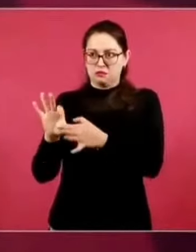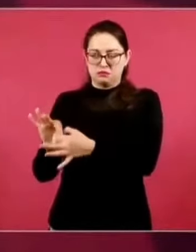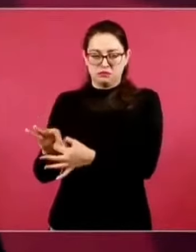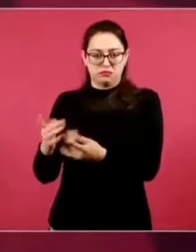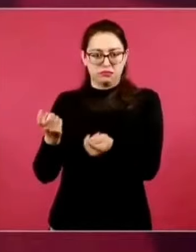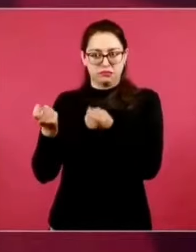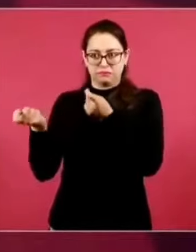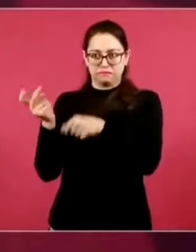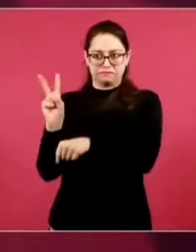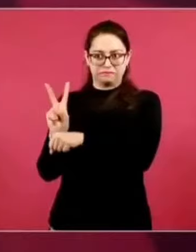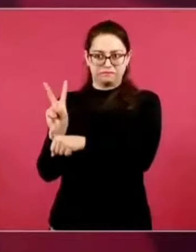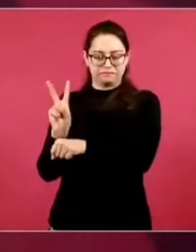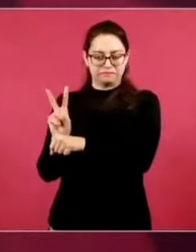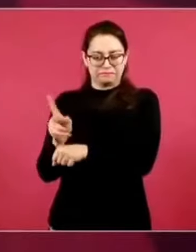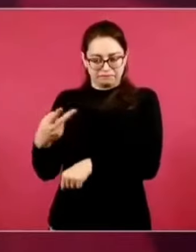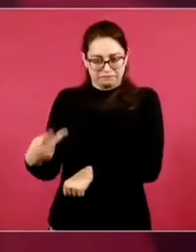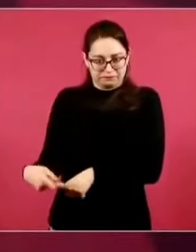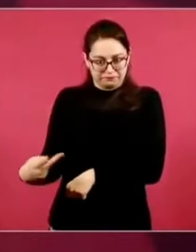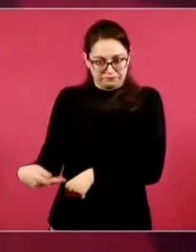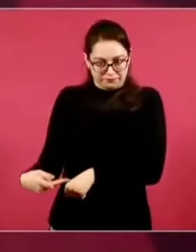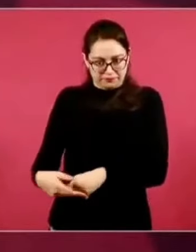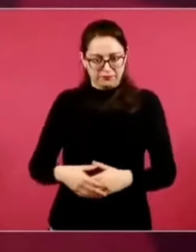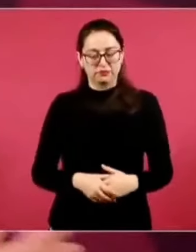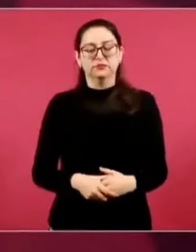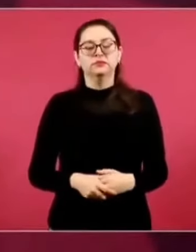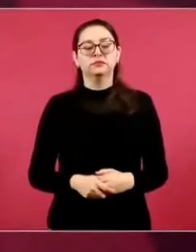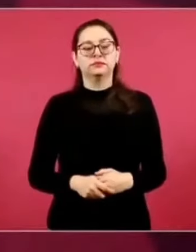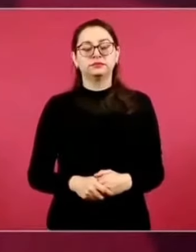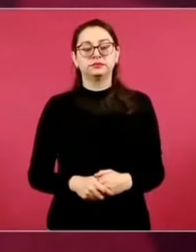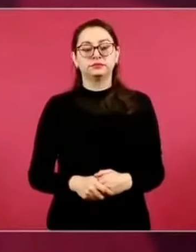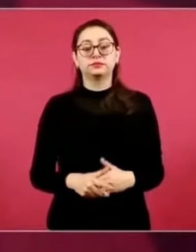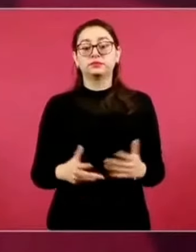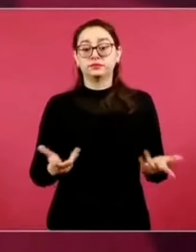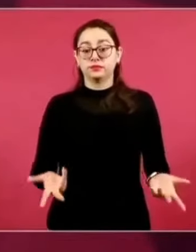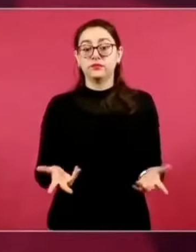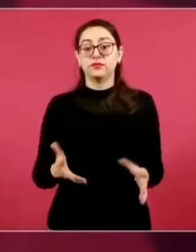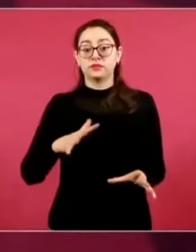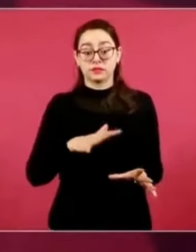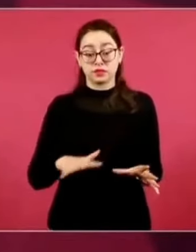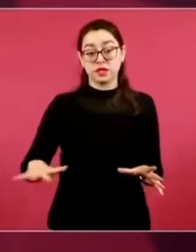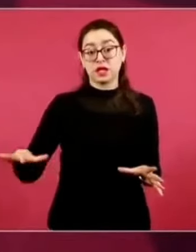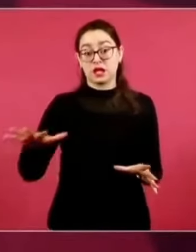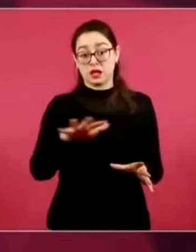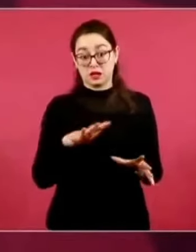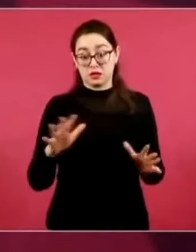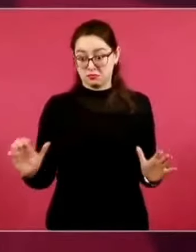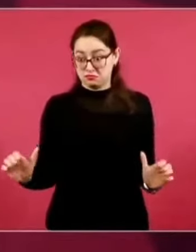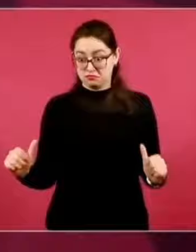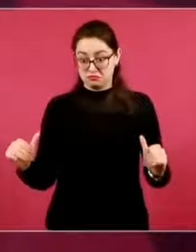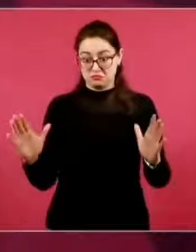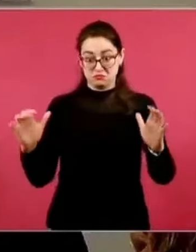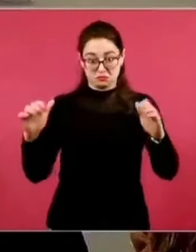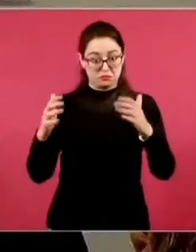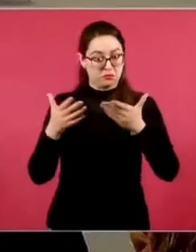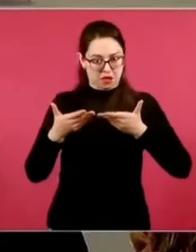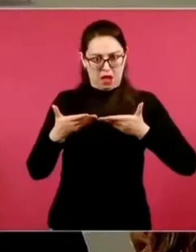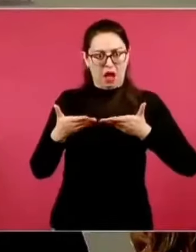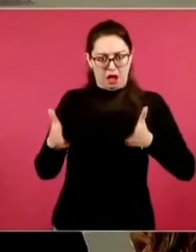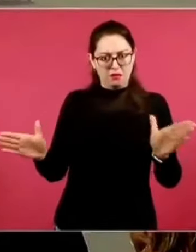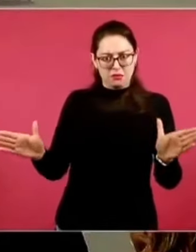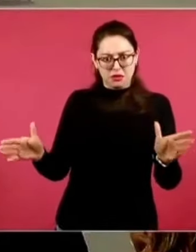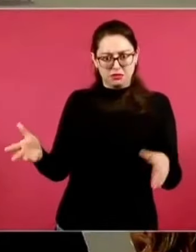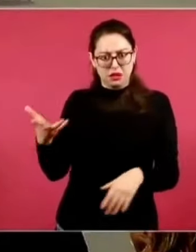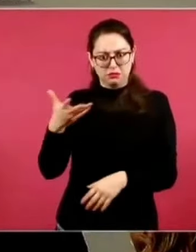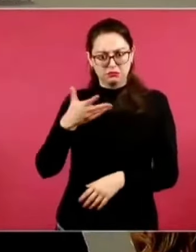patrimoniales. Al día de hoy, estas zonas arqueológicas se encuentran abiertas al público y en